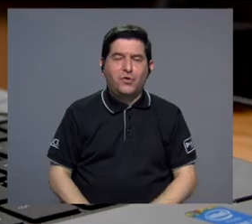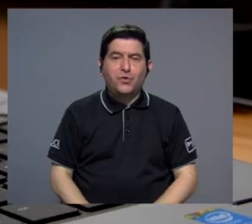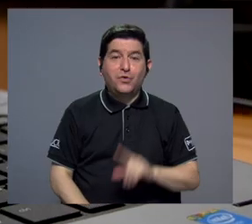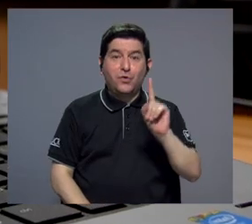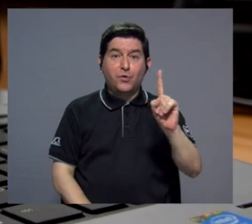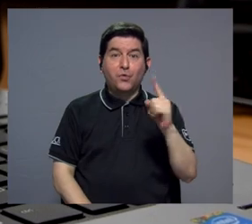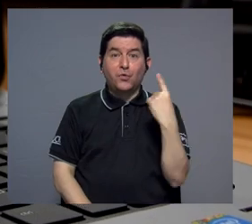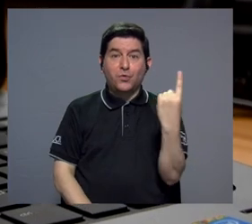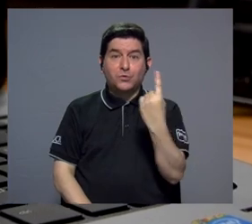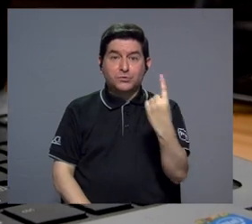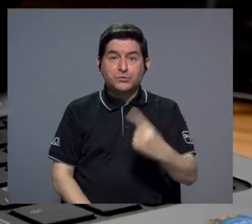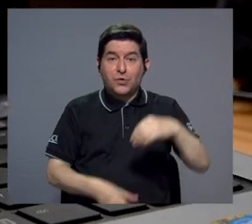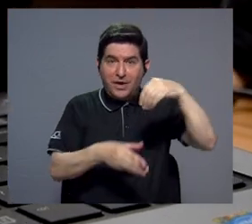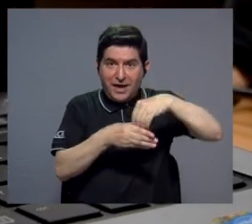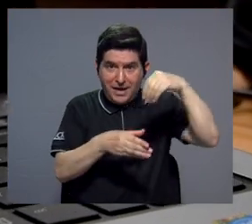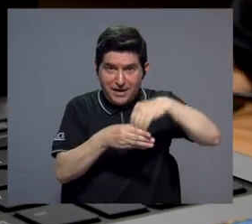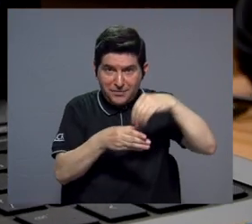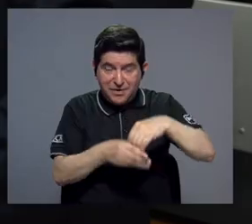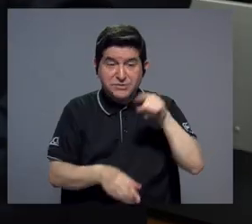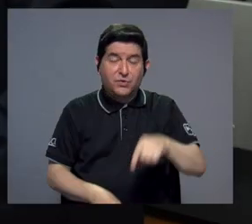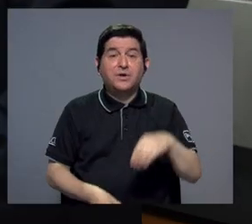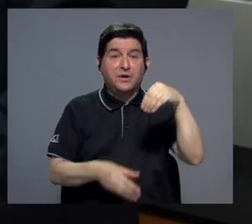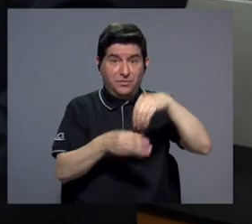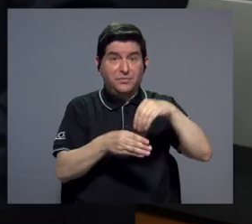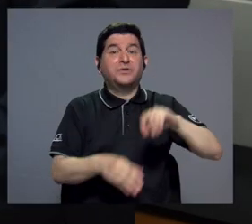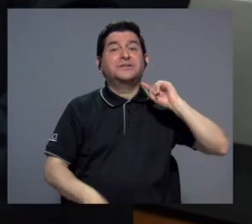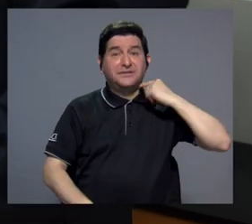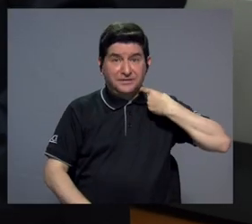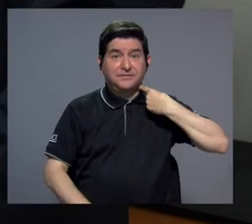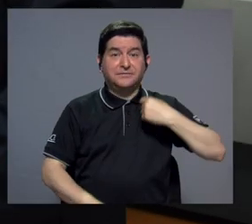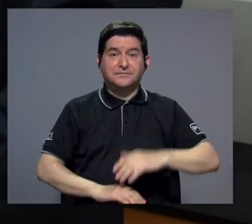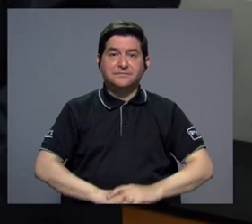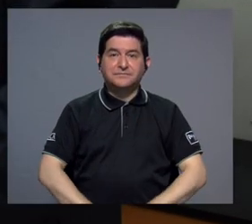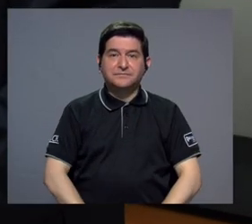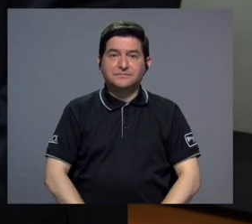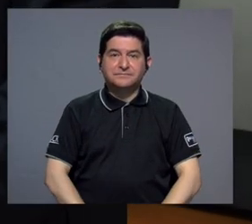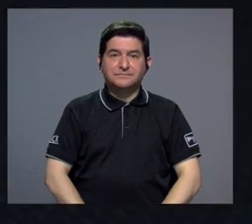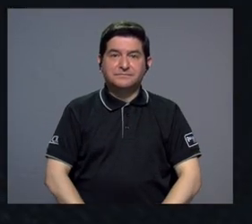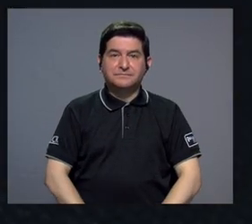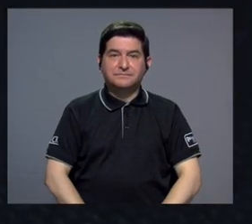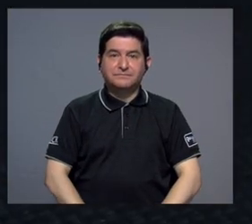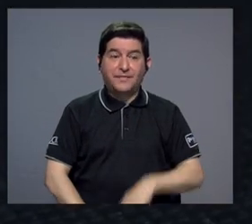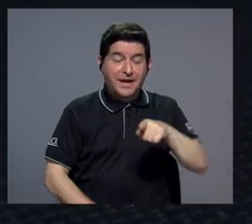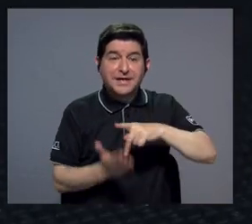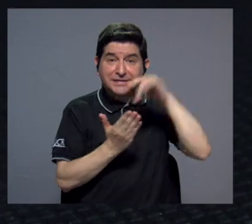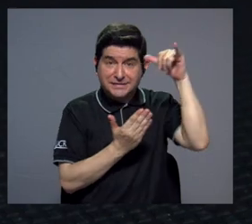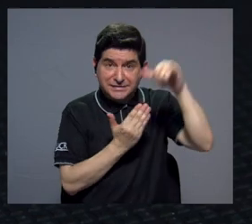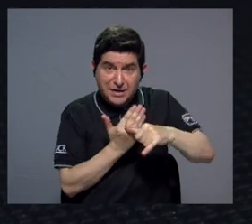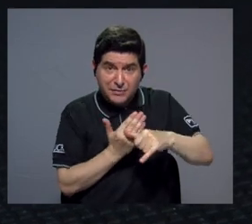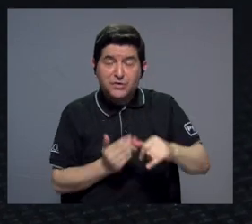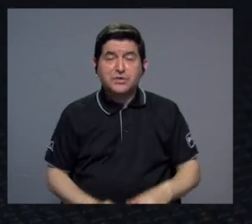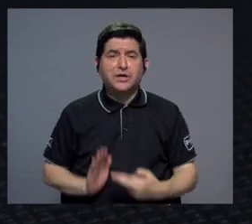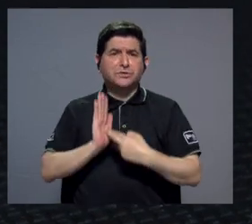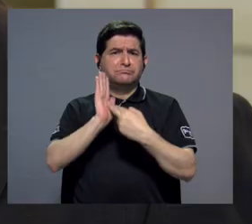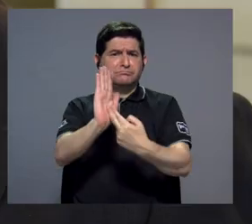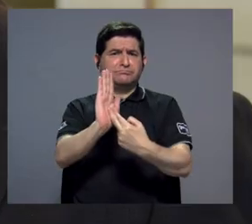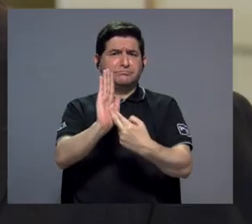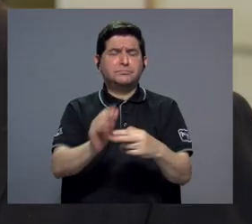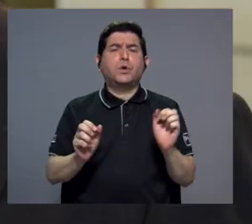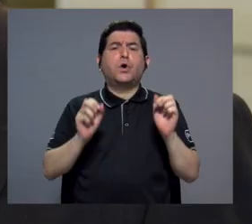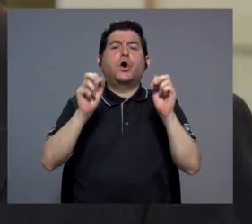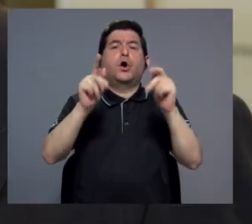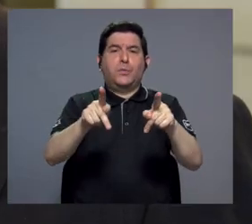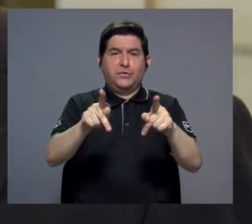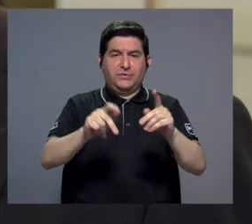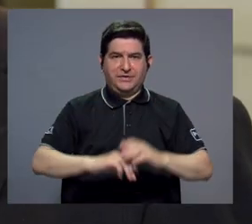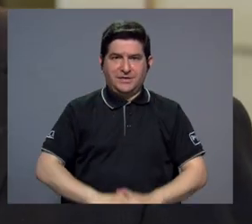colores, con una sola, digamos, inversión en este componente que es costoso. Este proyecto representa